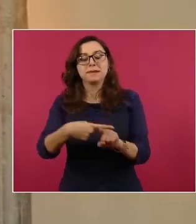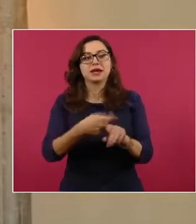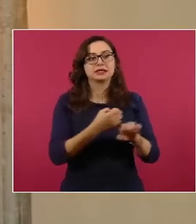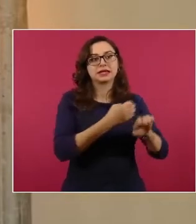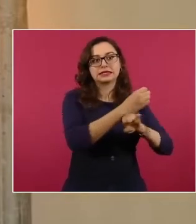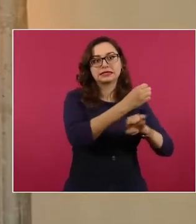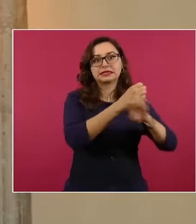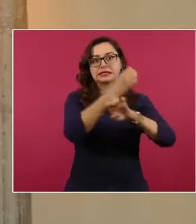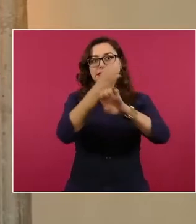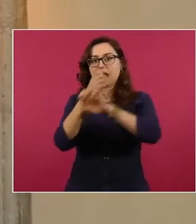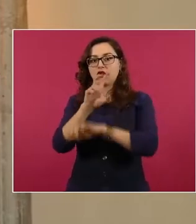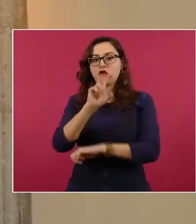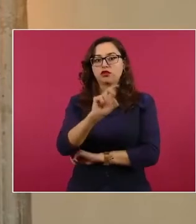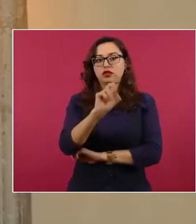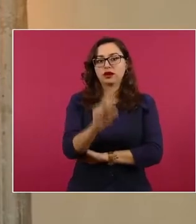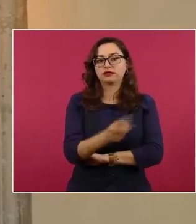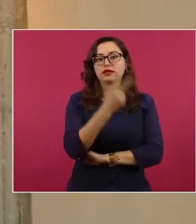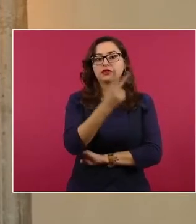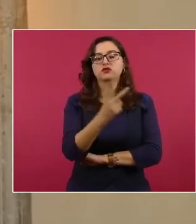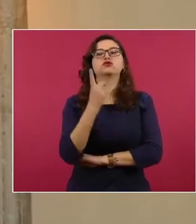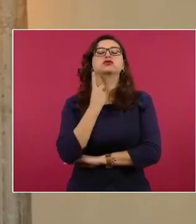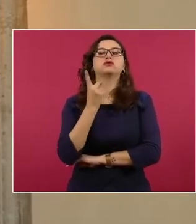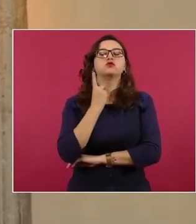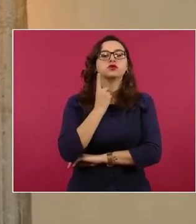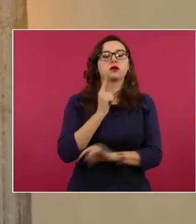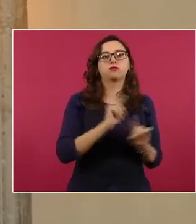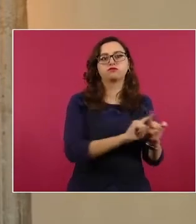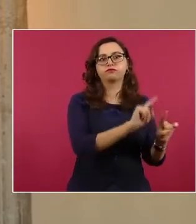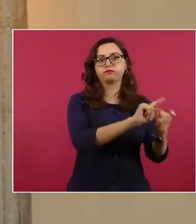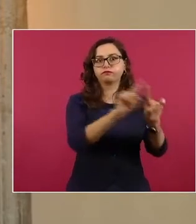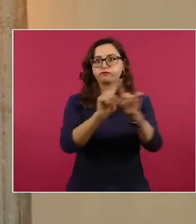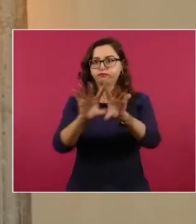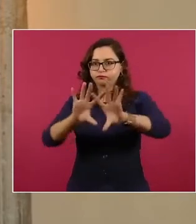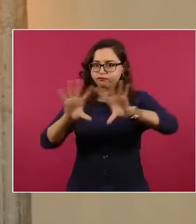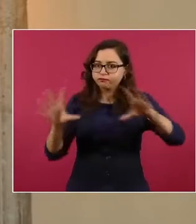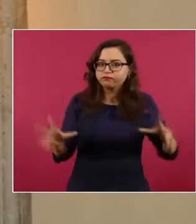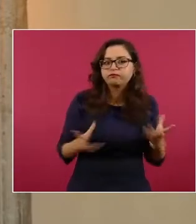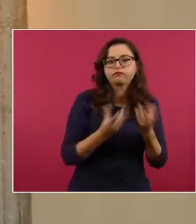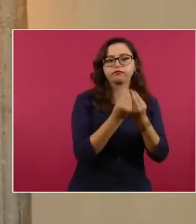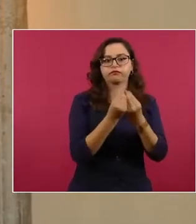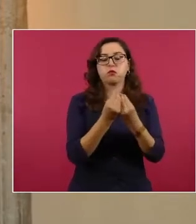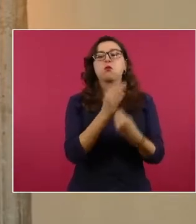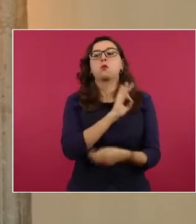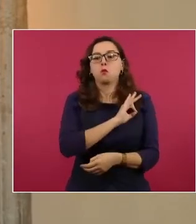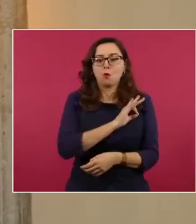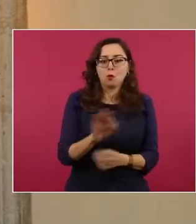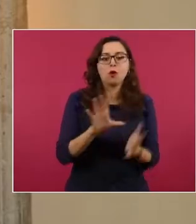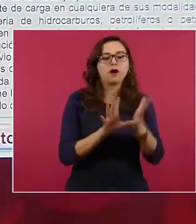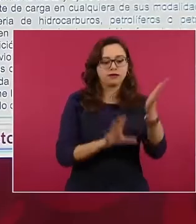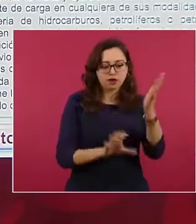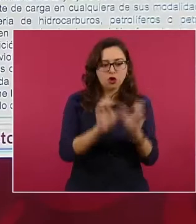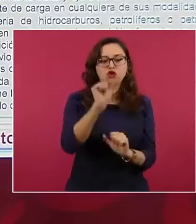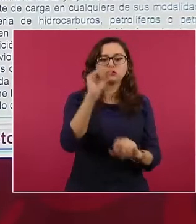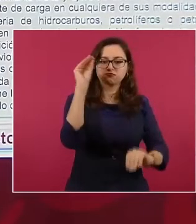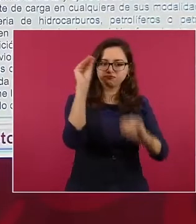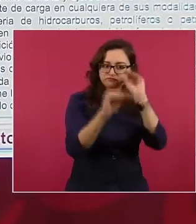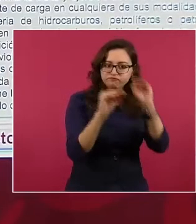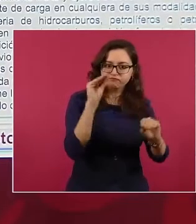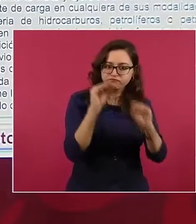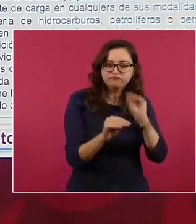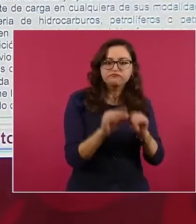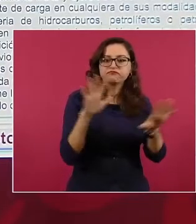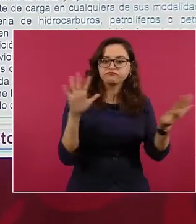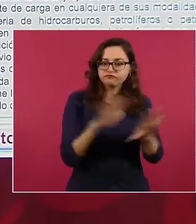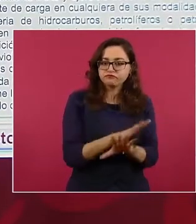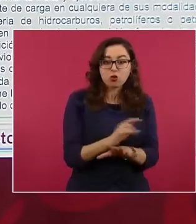las 32 legislaturas de los estados. Sólo el Poder Constituyente Permanente puede reformar la Constitución.